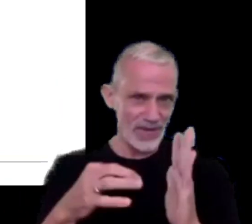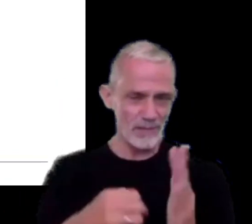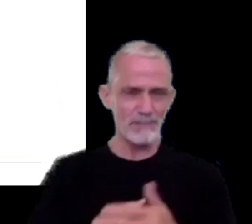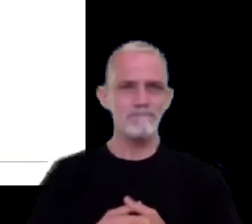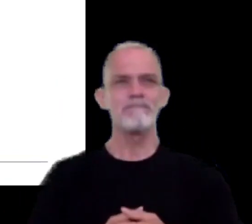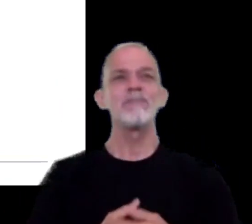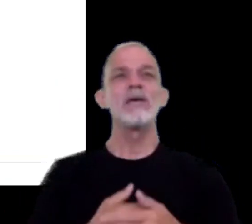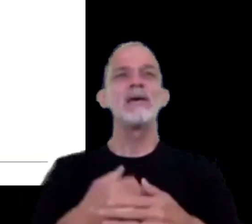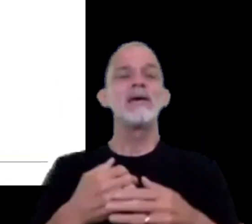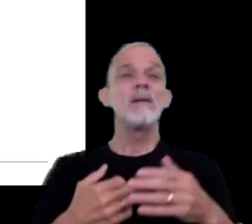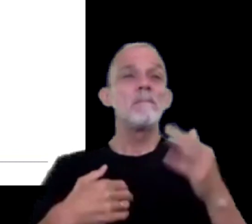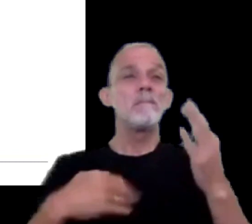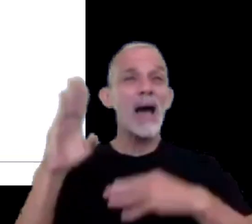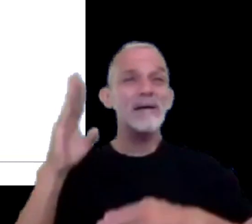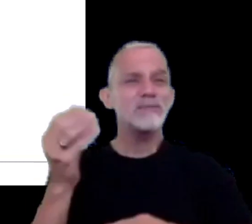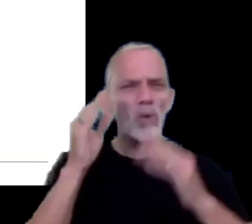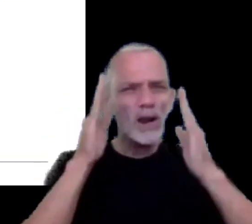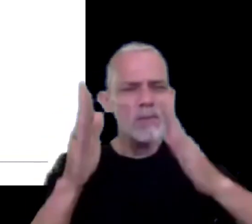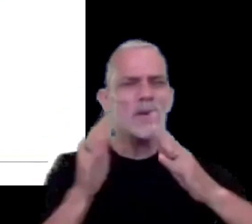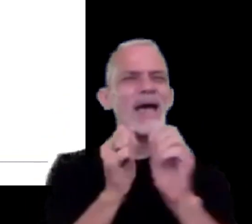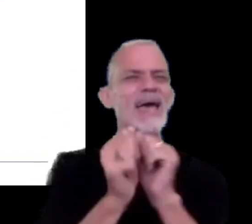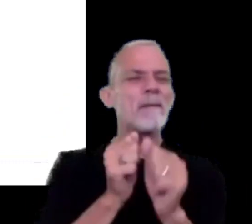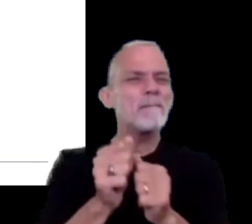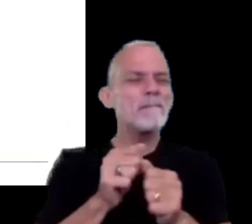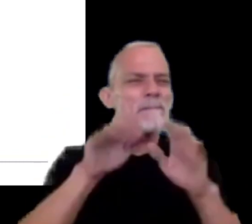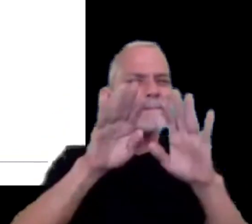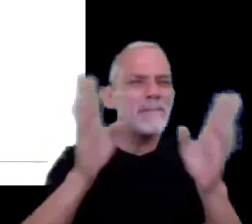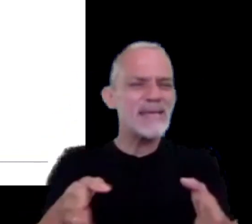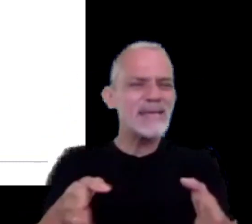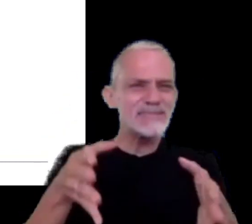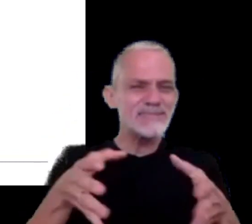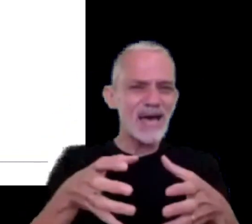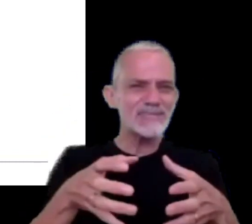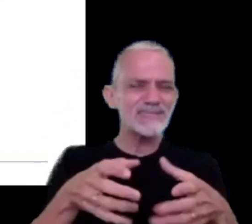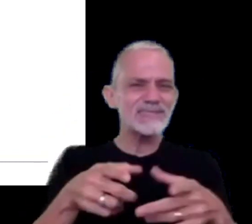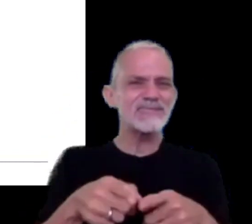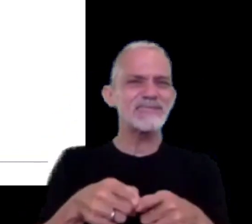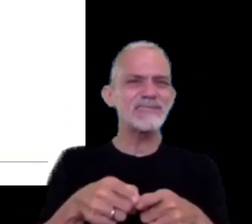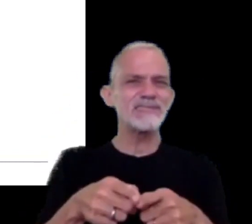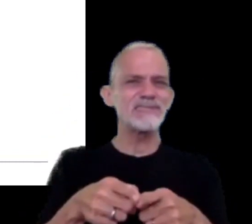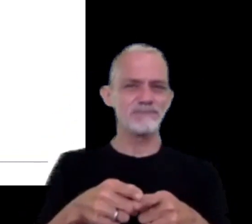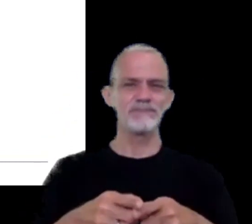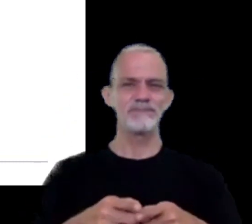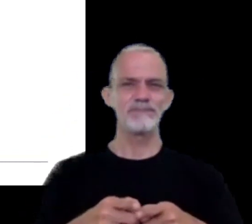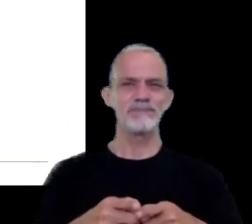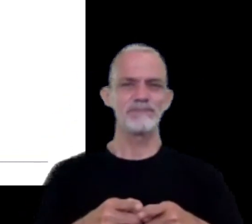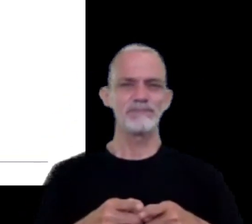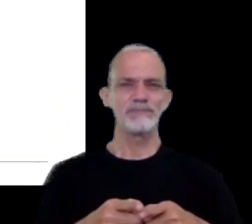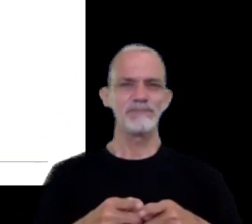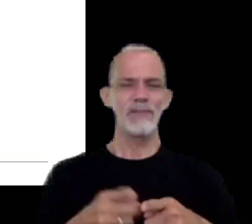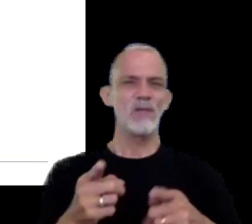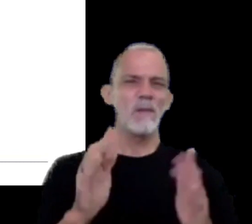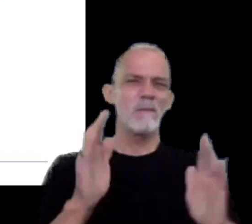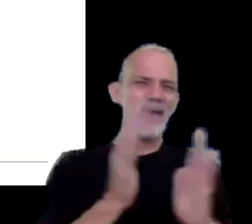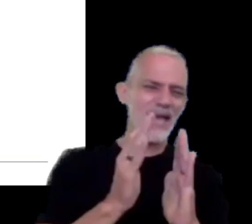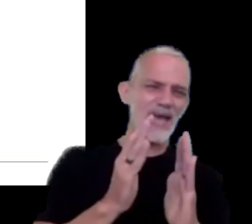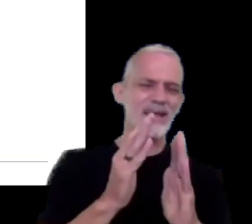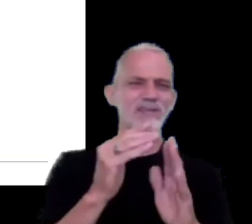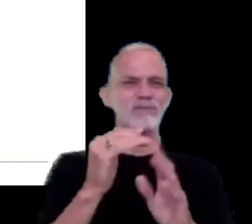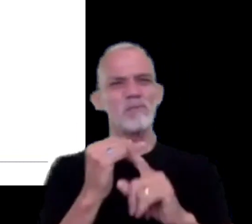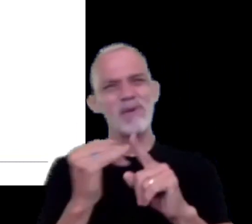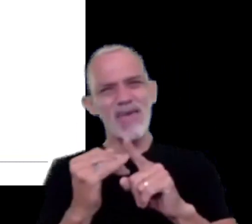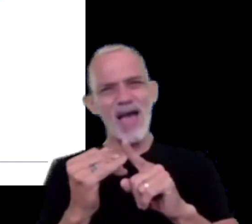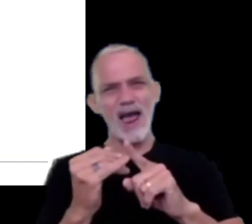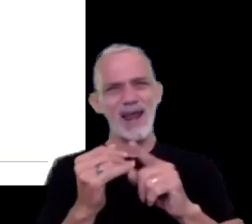principalmente apunta a empresas de características de las pequeñas y medianas empresas